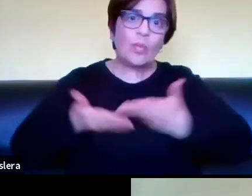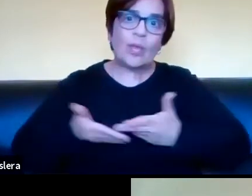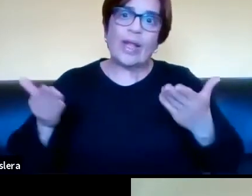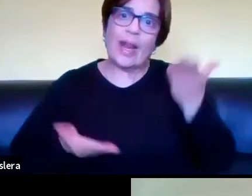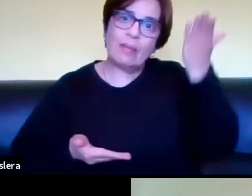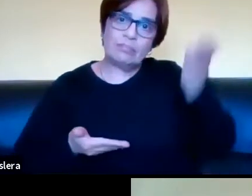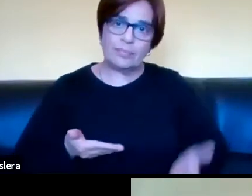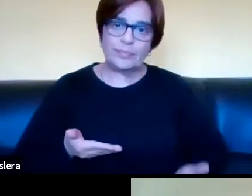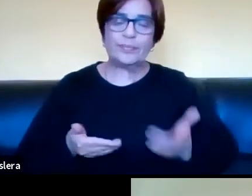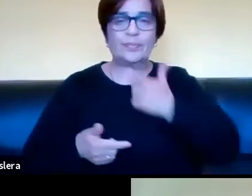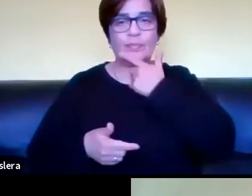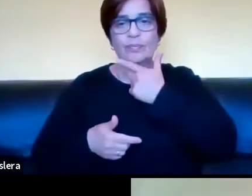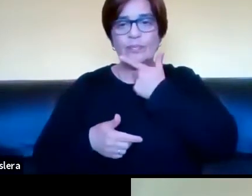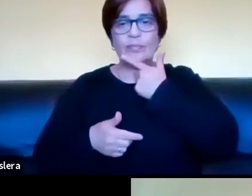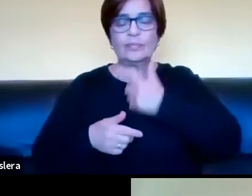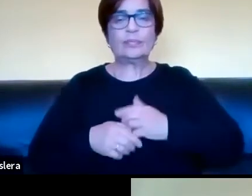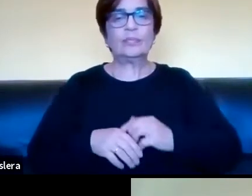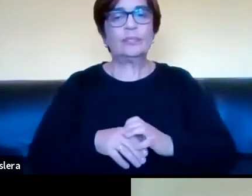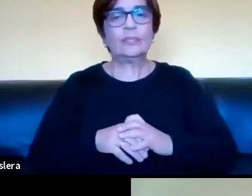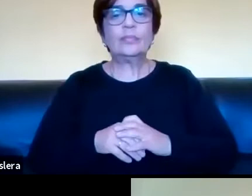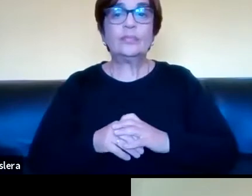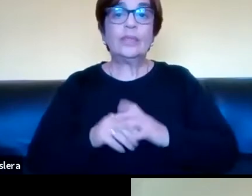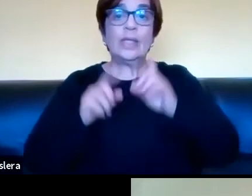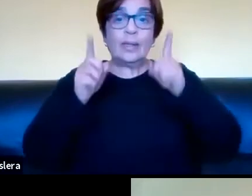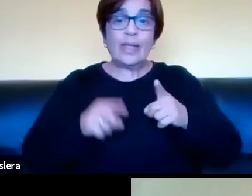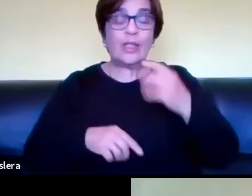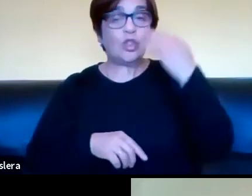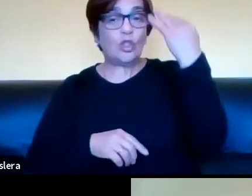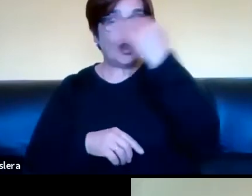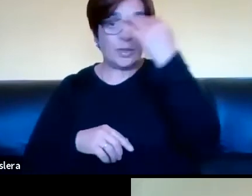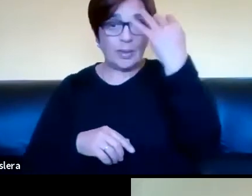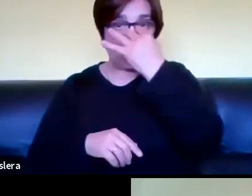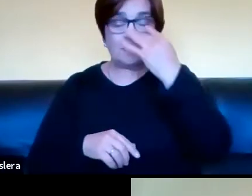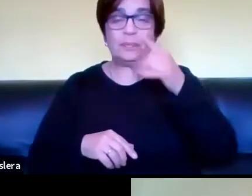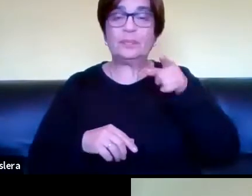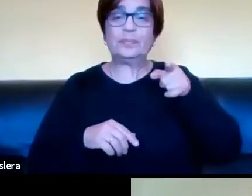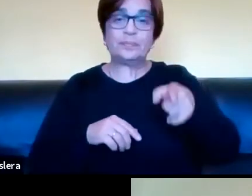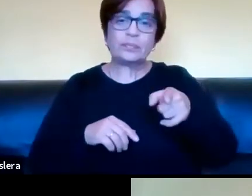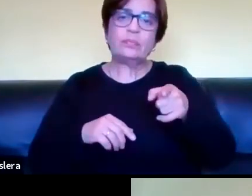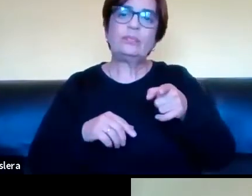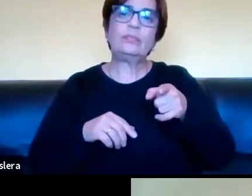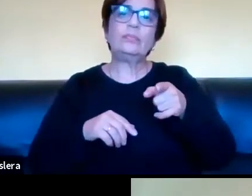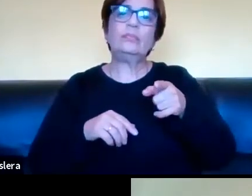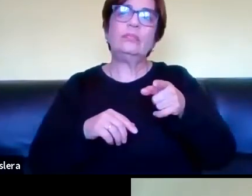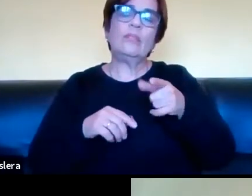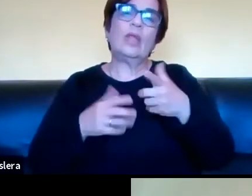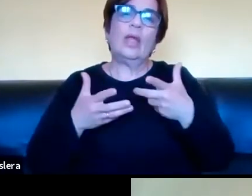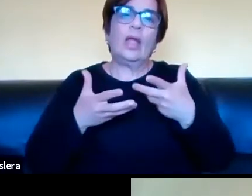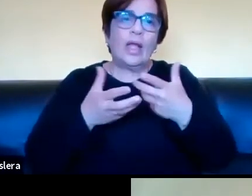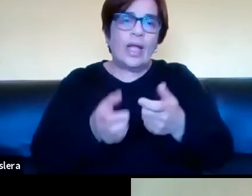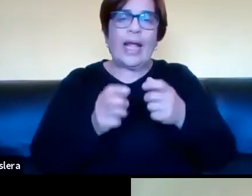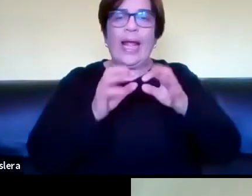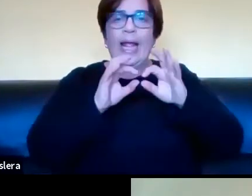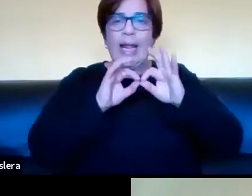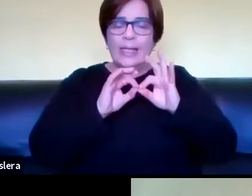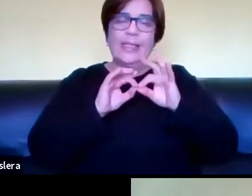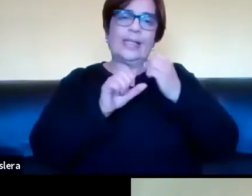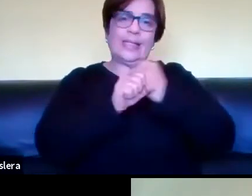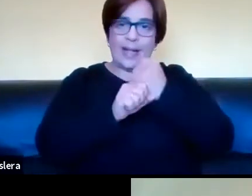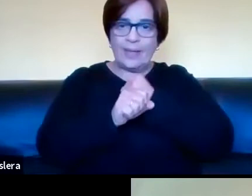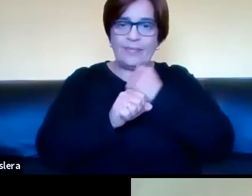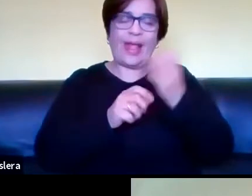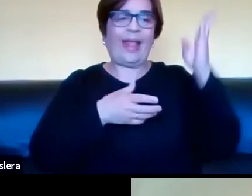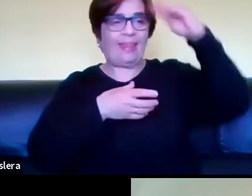invitado, de Soledad Muslera, que ya, bueno, es referente de la parte de interpretación, ¿verdad? de la